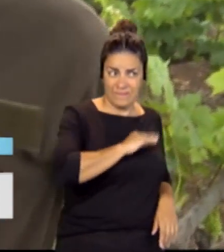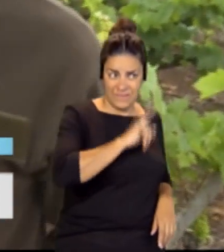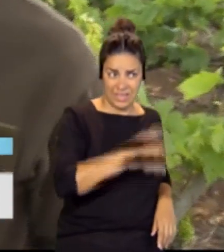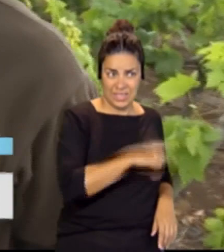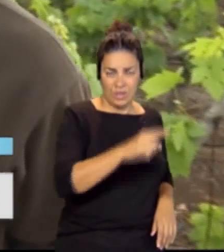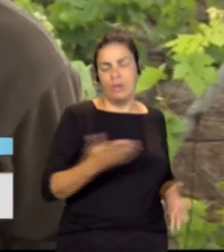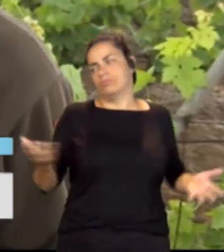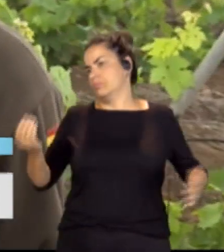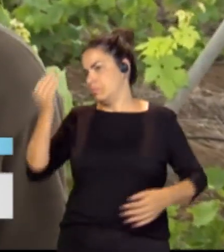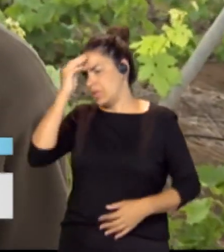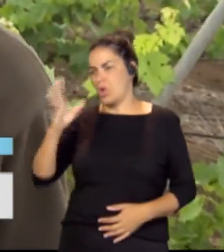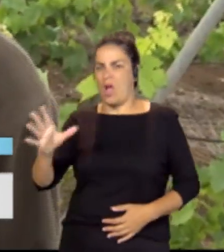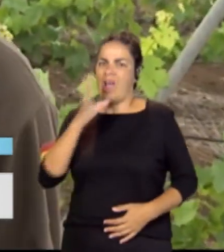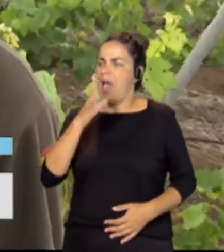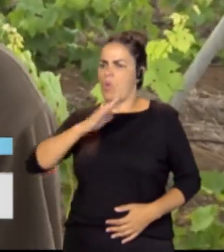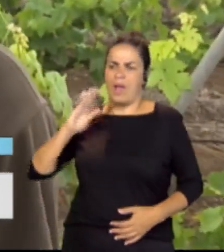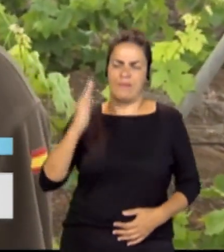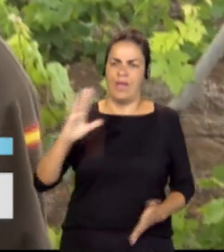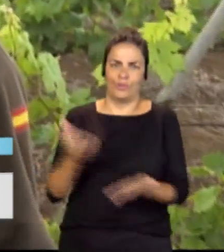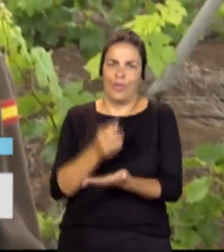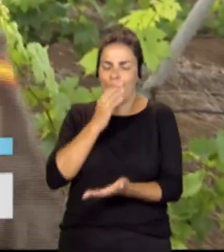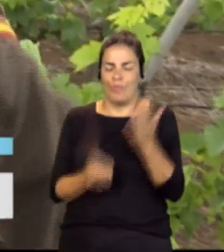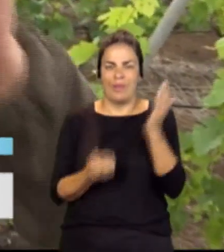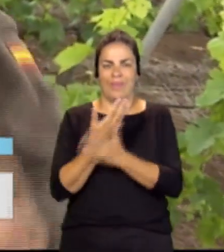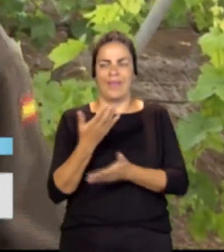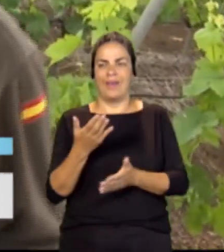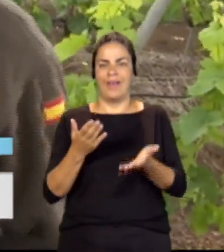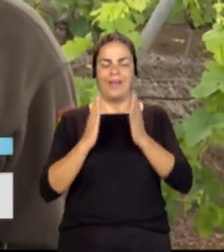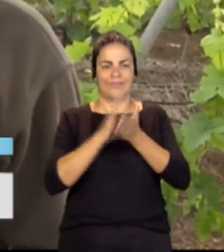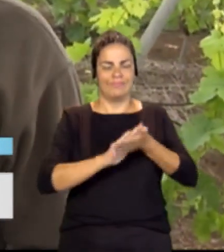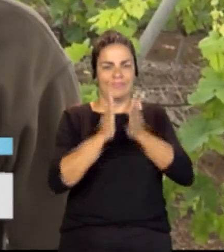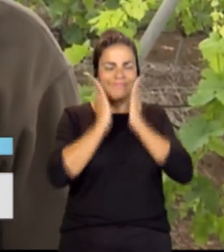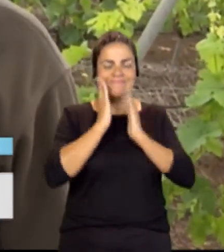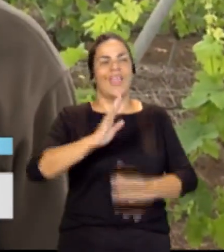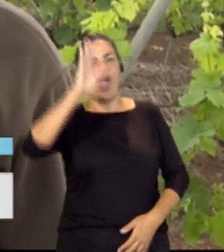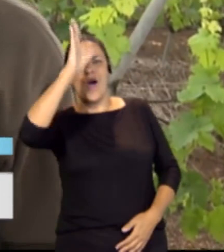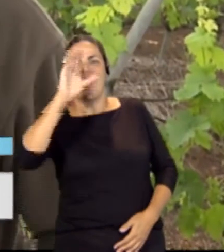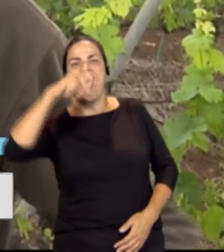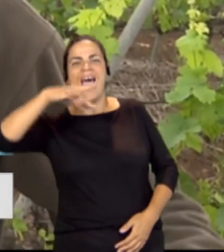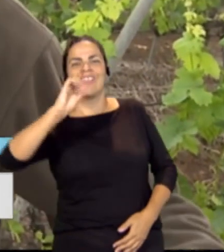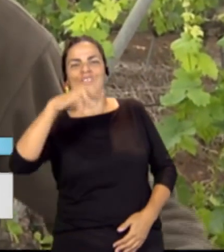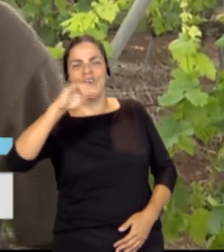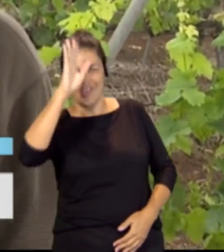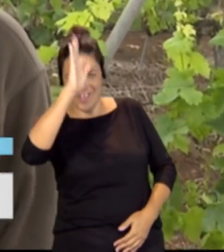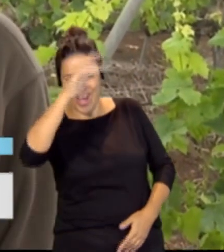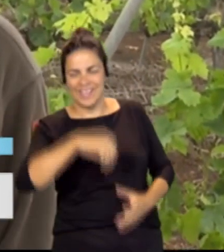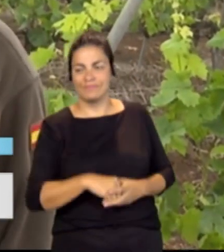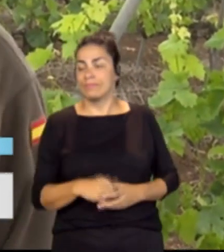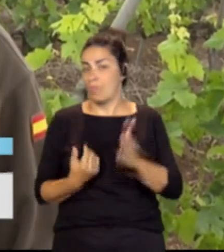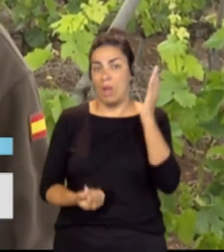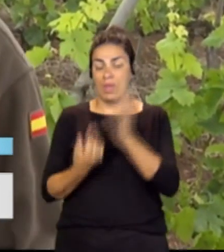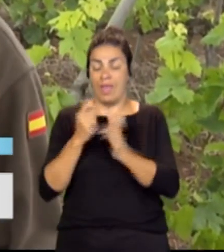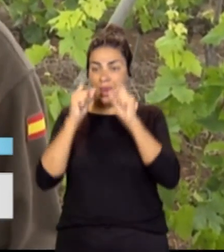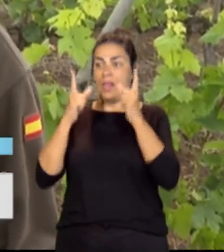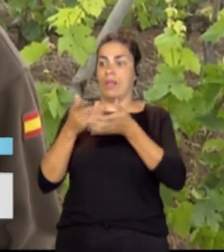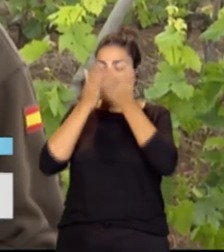Bueno, yo creo que el agua nos afecta a todos, desde que nos lavamos por la mañana la cara... Hola, Antonio. Desde que nos lavamos la cara por la mañana, necesitamos el agua.